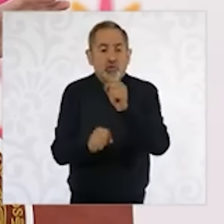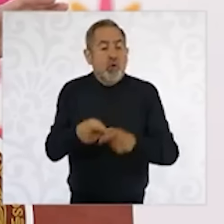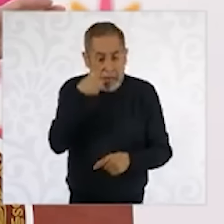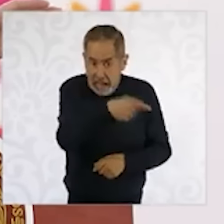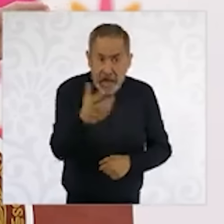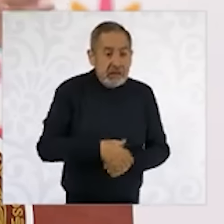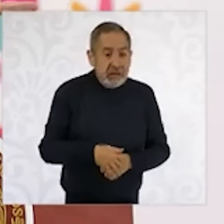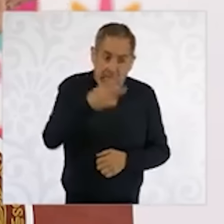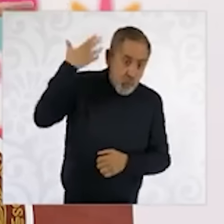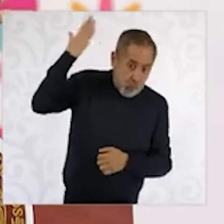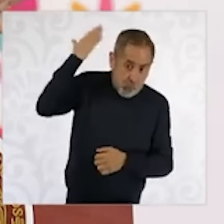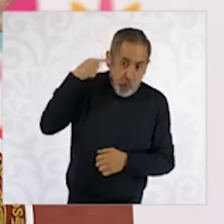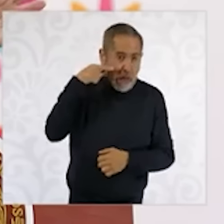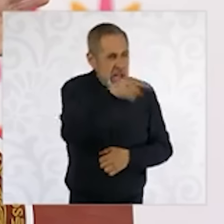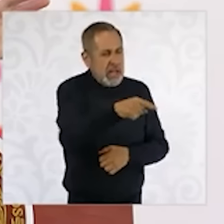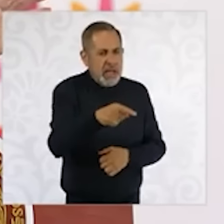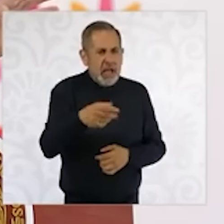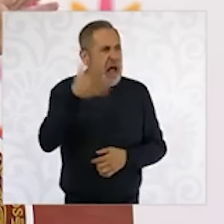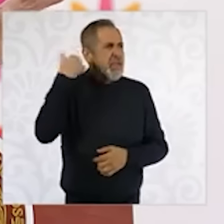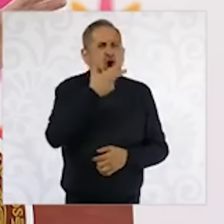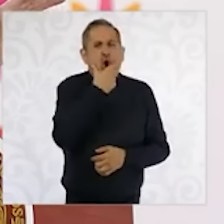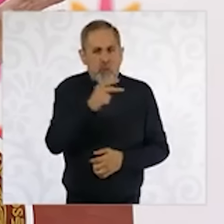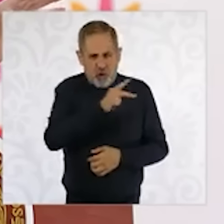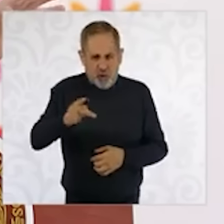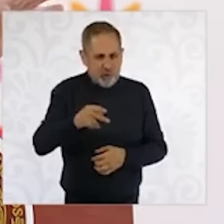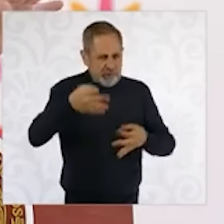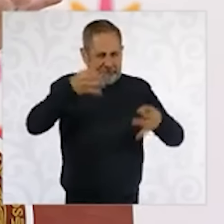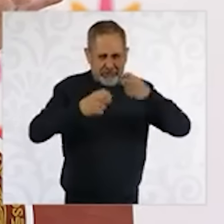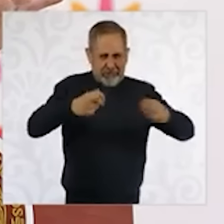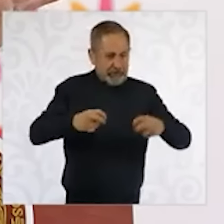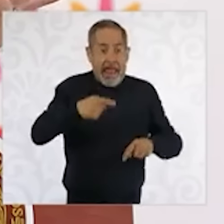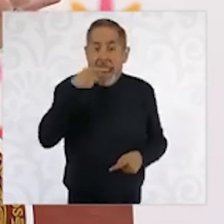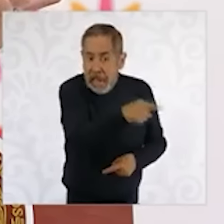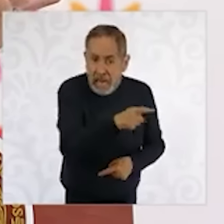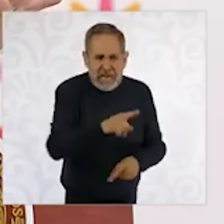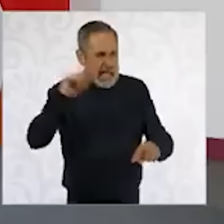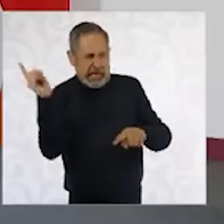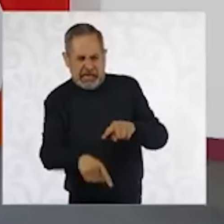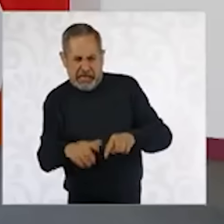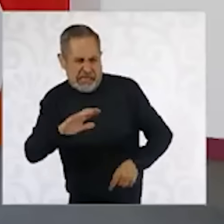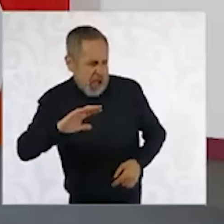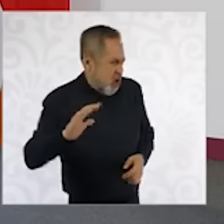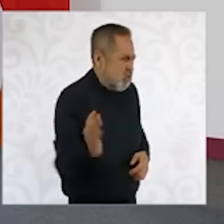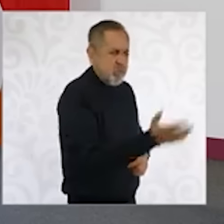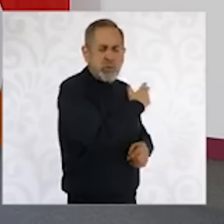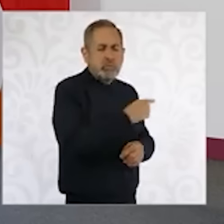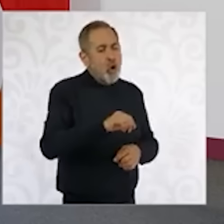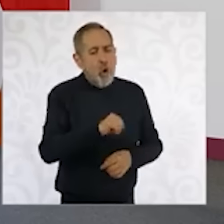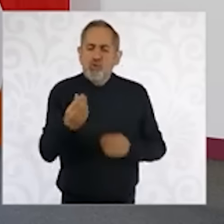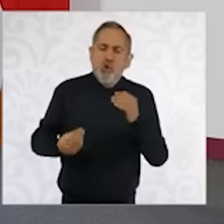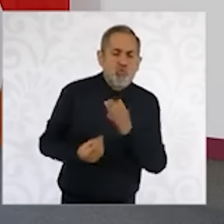ministras, ministros creo que eran entonces puros hombres, y elige